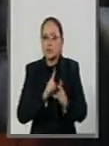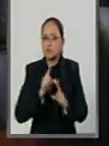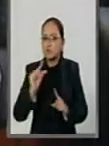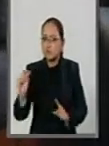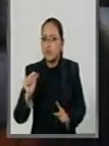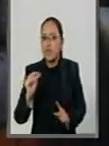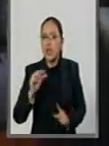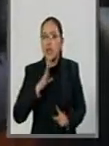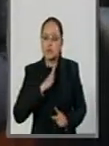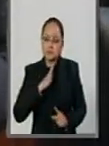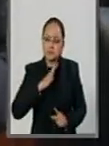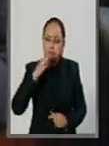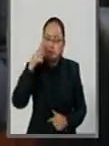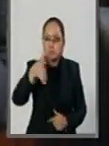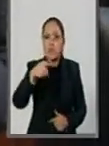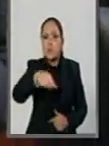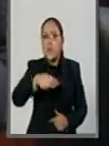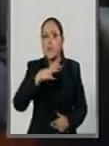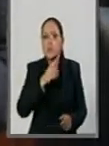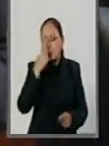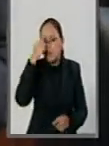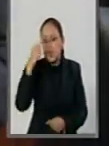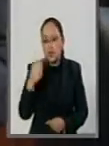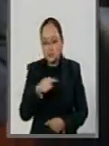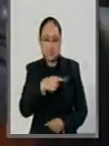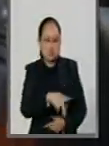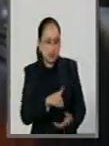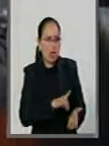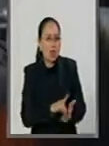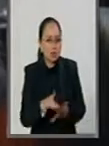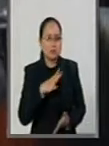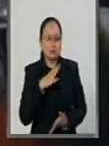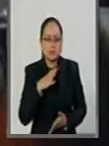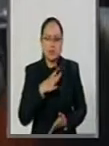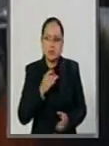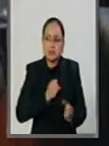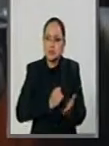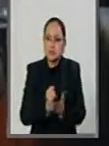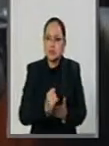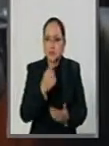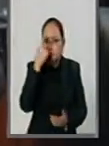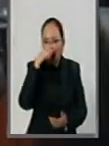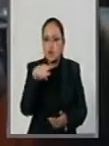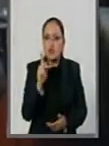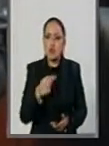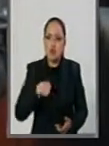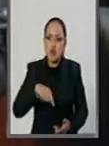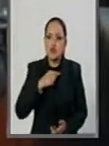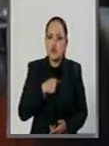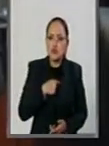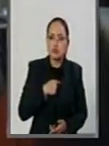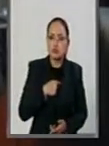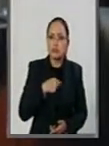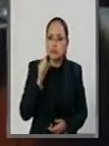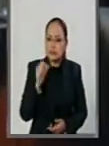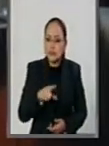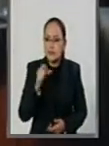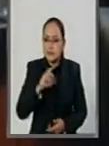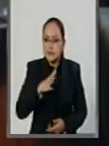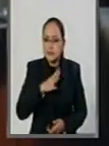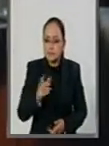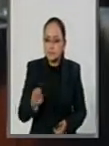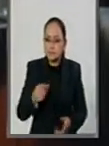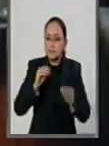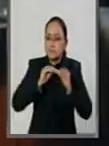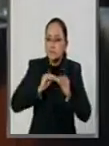también un camino al cual tiene todo el derecho de realizar, y que por lo que corresponde a nosotros también referir y